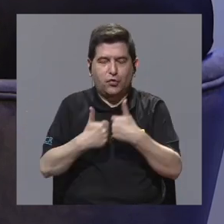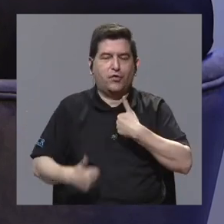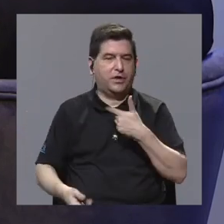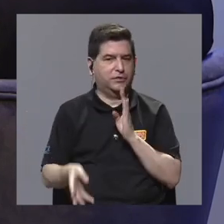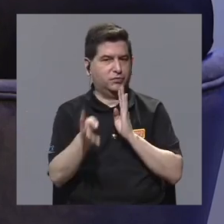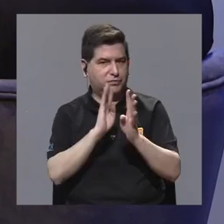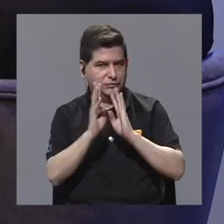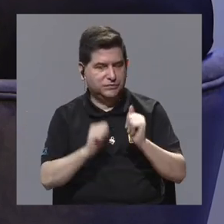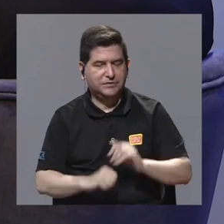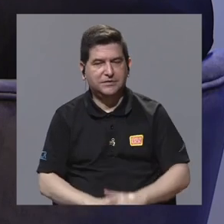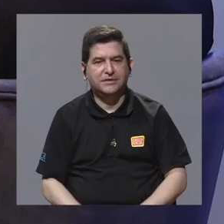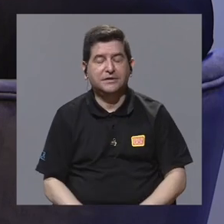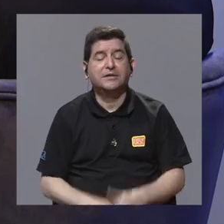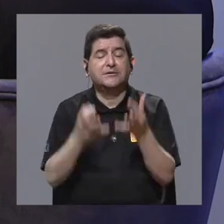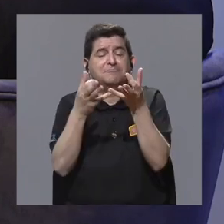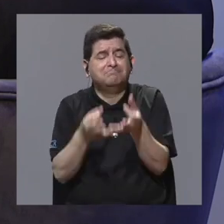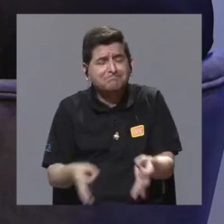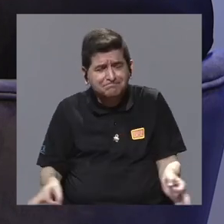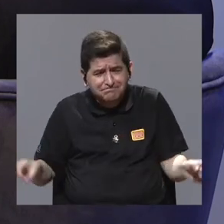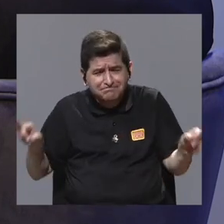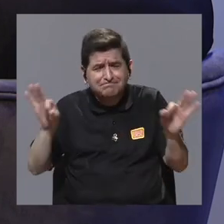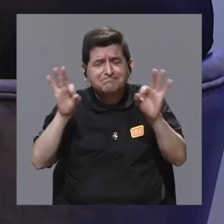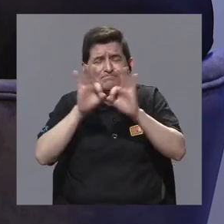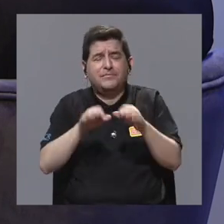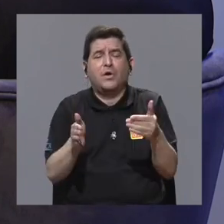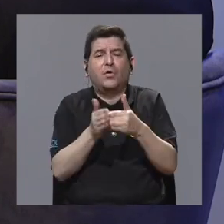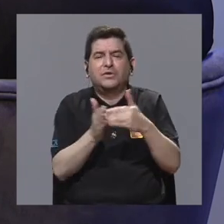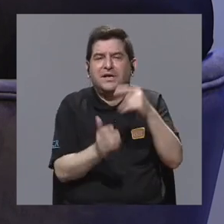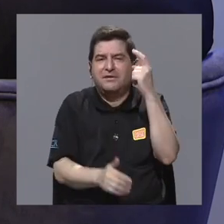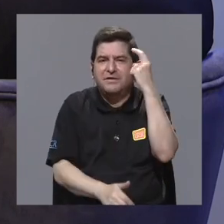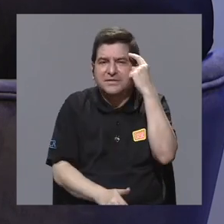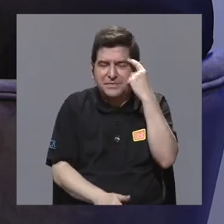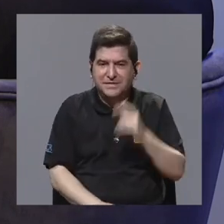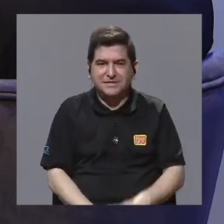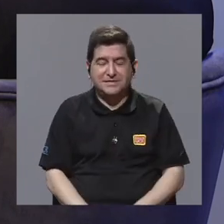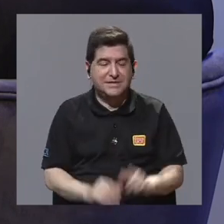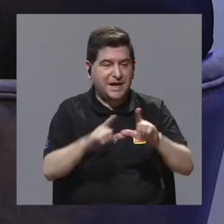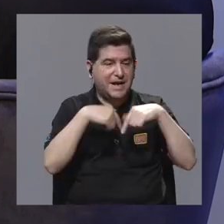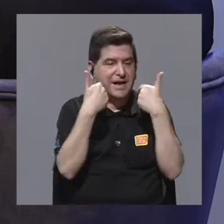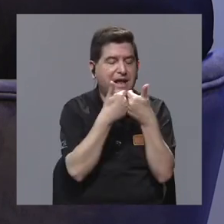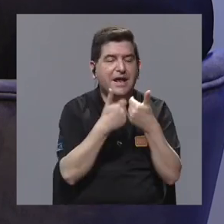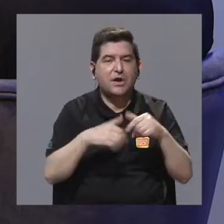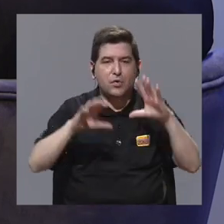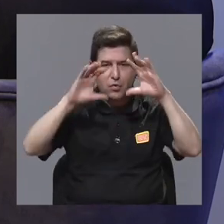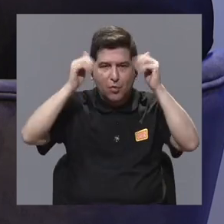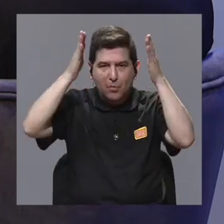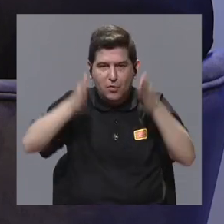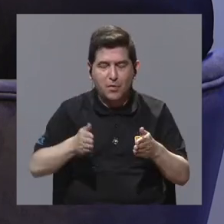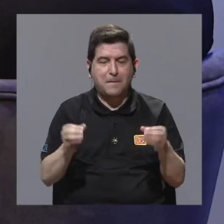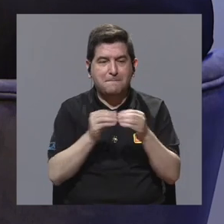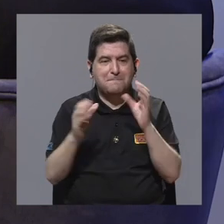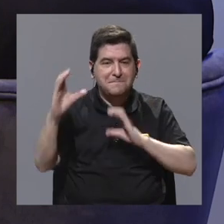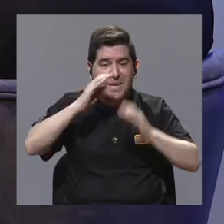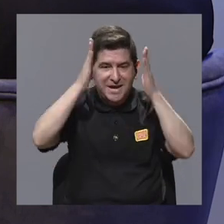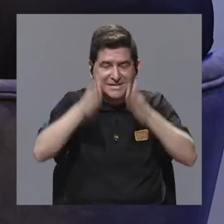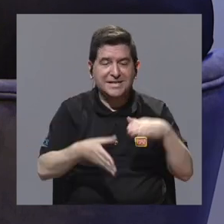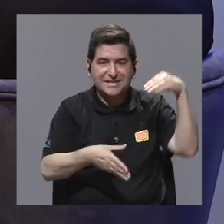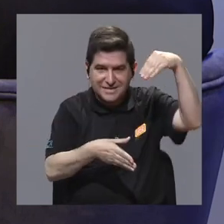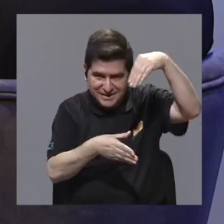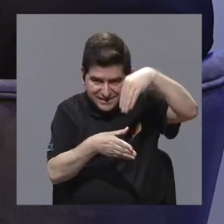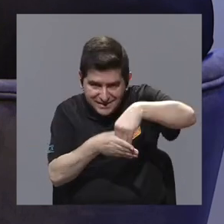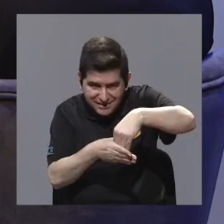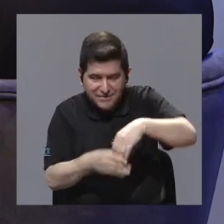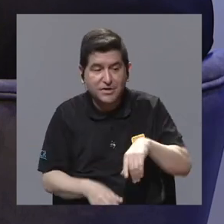reto al que me quisiera referir es la importancia de repensar nuestro cuerpo diplomático. Necesitamos más